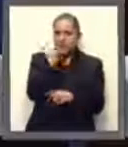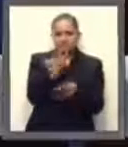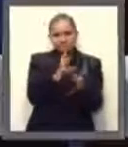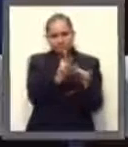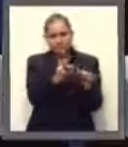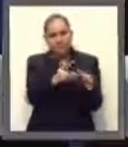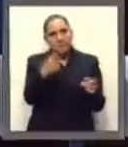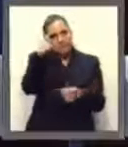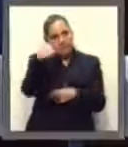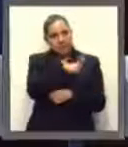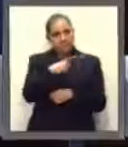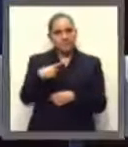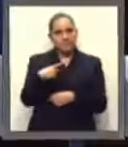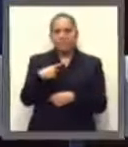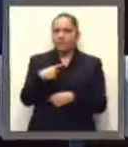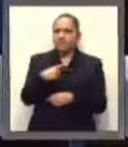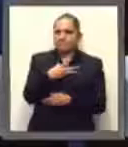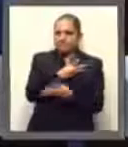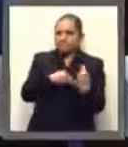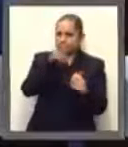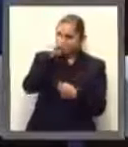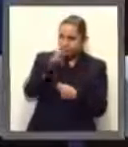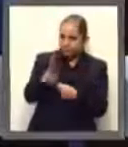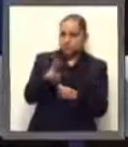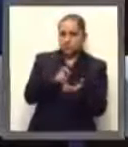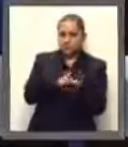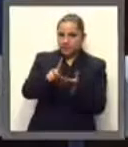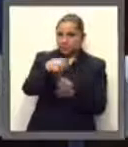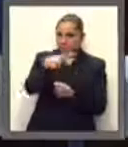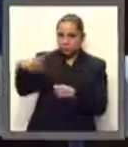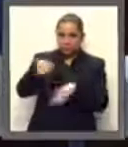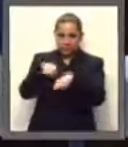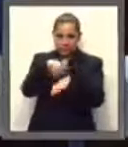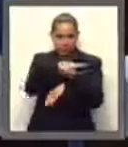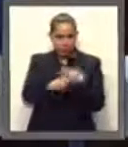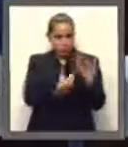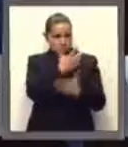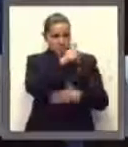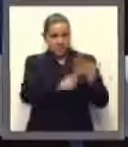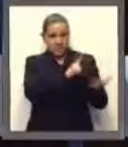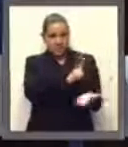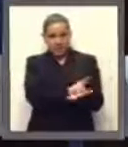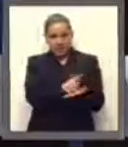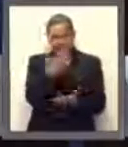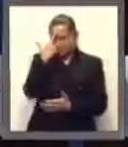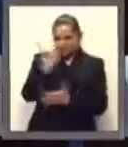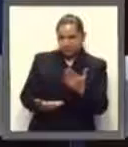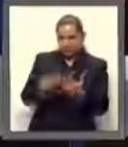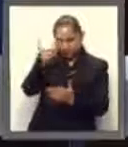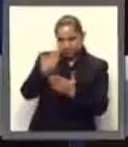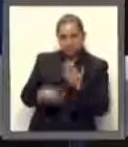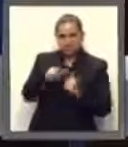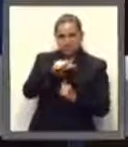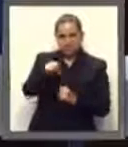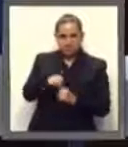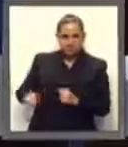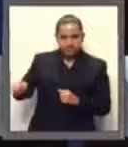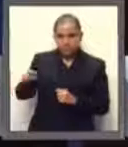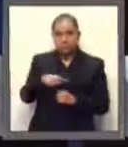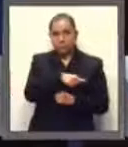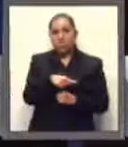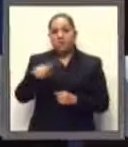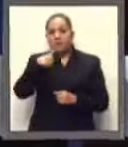los derechos laborales vulnerados por la nueva legislación. Entre las principales quejas al nuevo